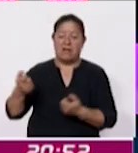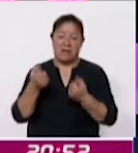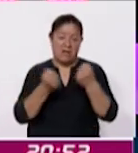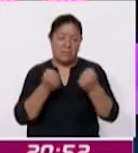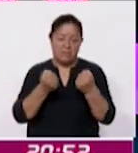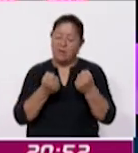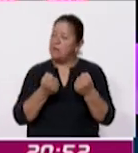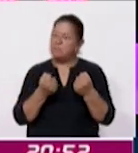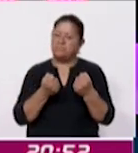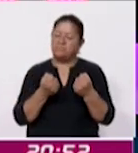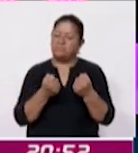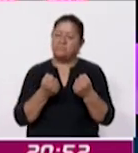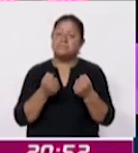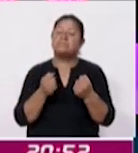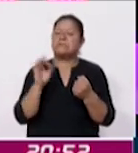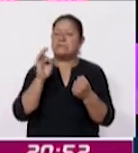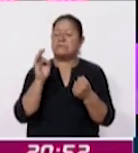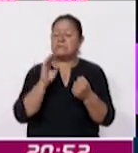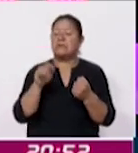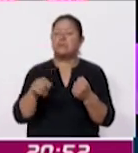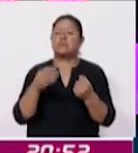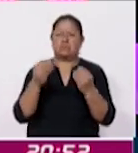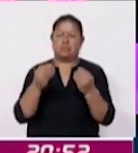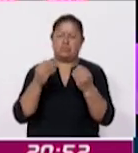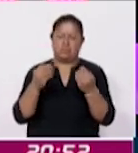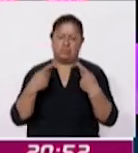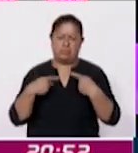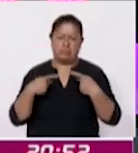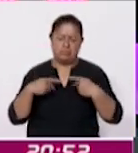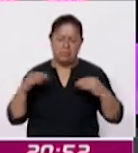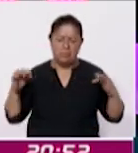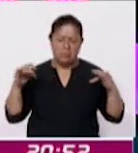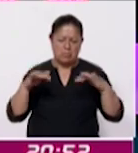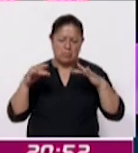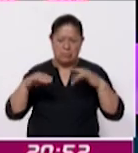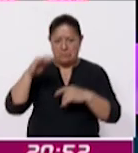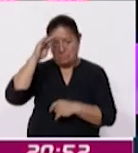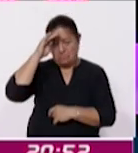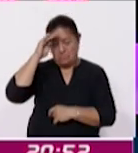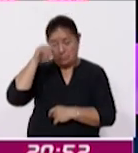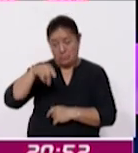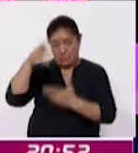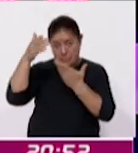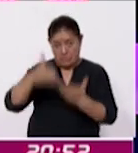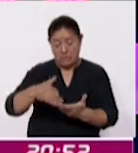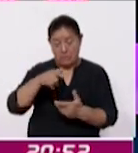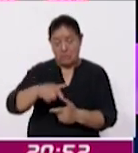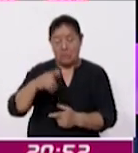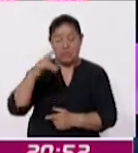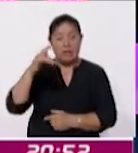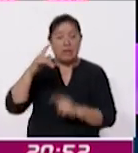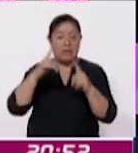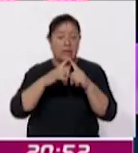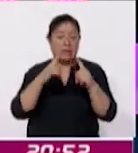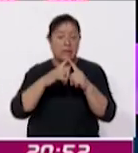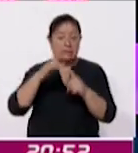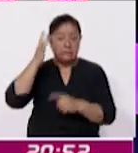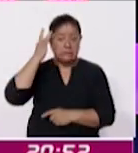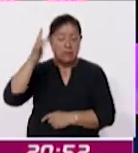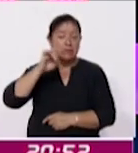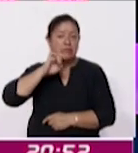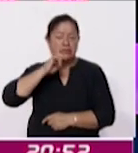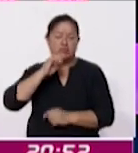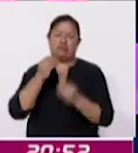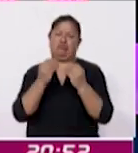usted viaja en su automóvil por la cantidad de feligreses que se estima lleguen a la parroquia de San José una cantidad impresionante